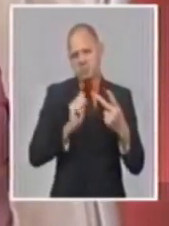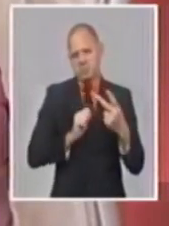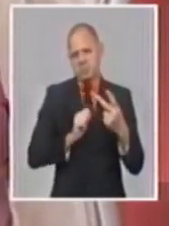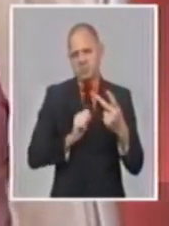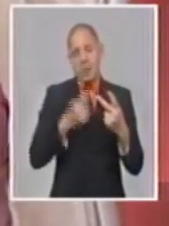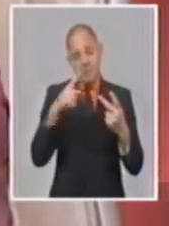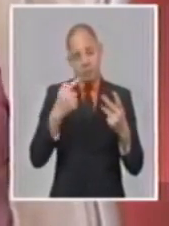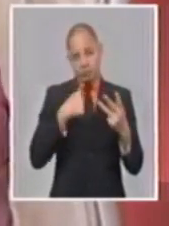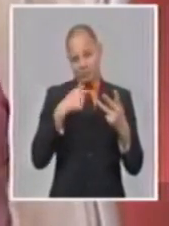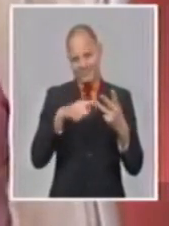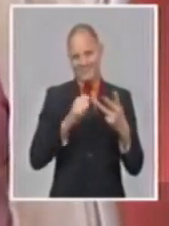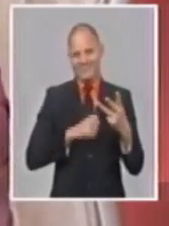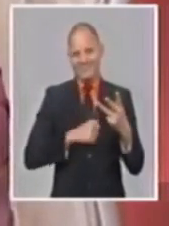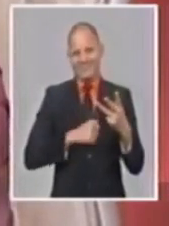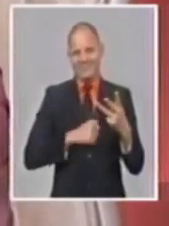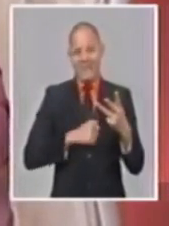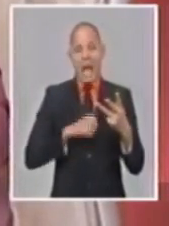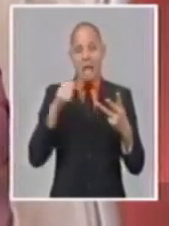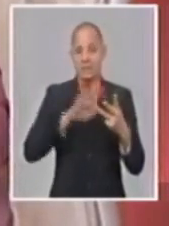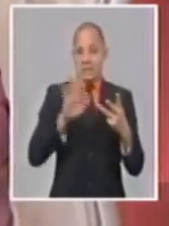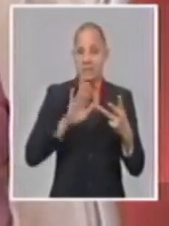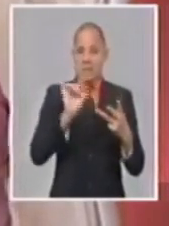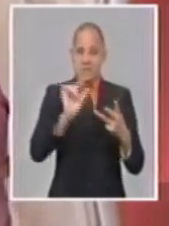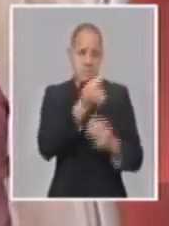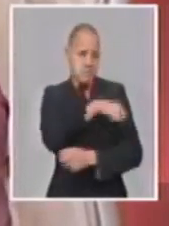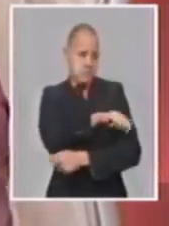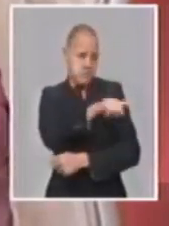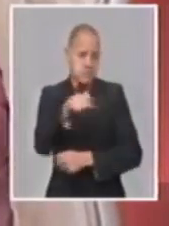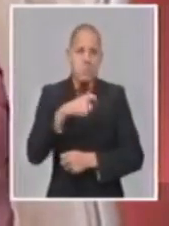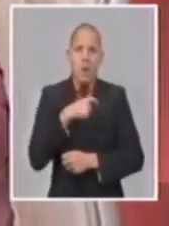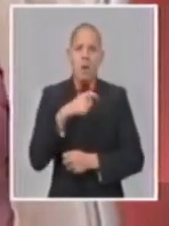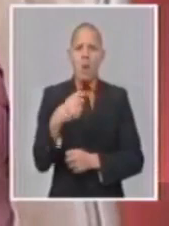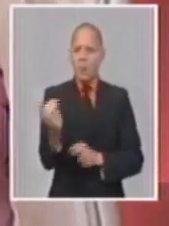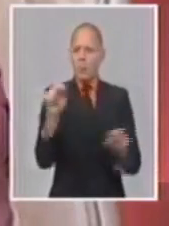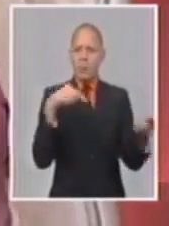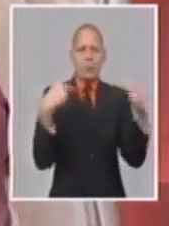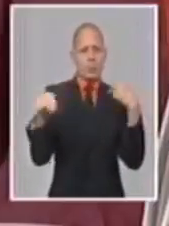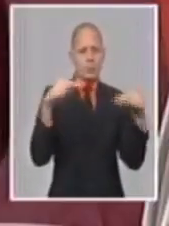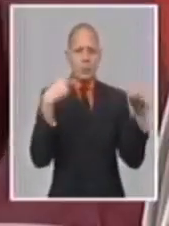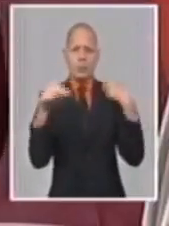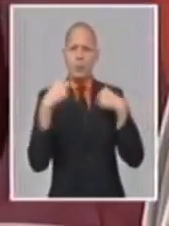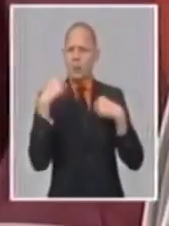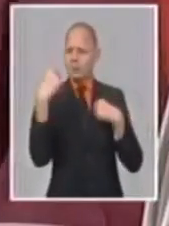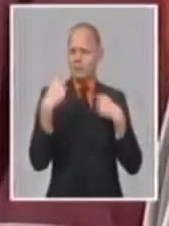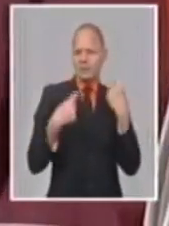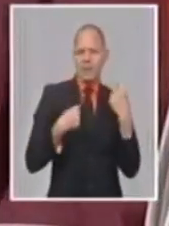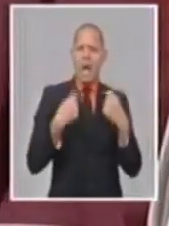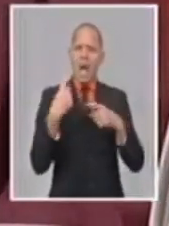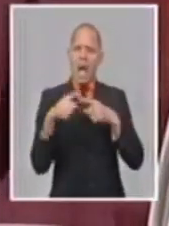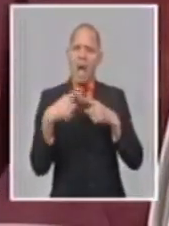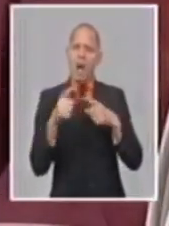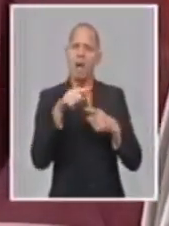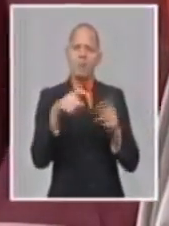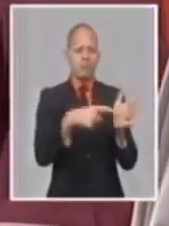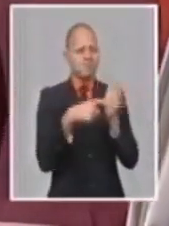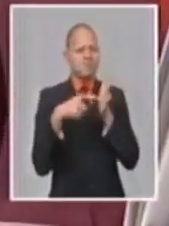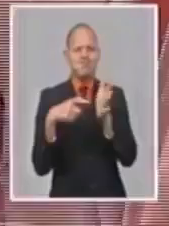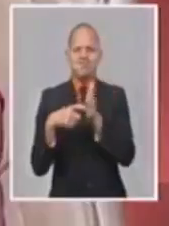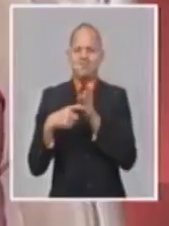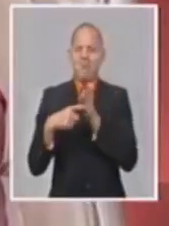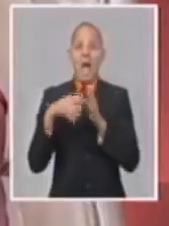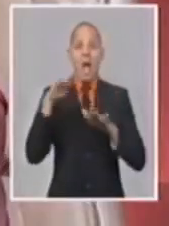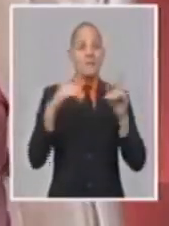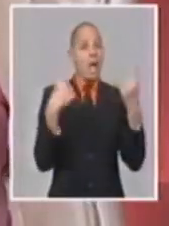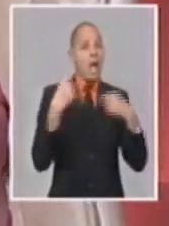porque nos han hecho llegar muchas consultas, muchas sugerencias, muchas